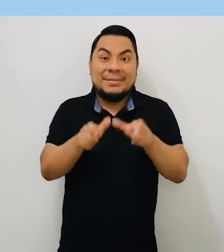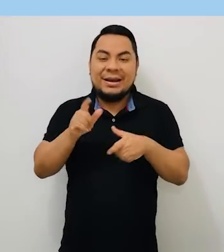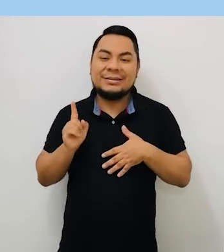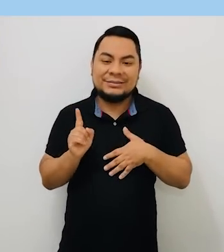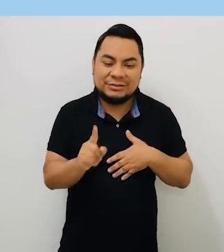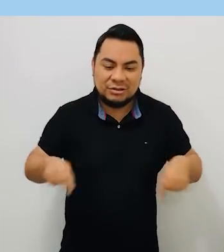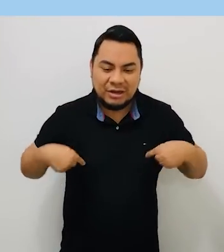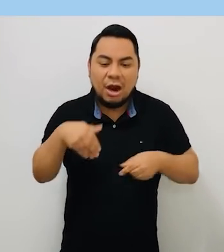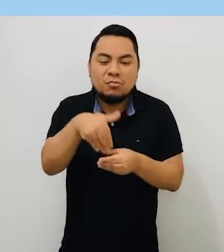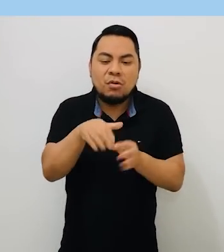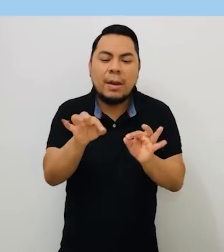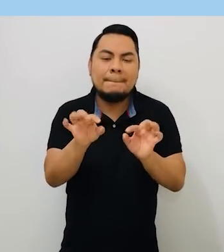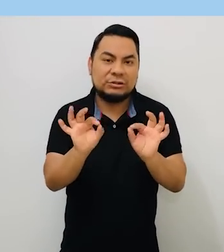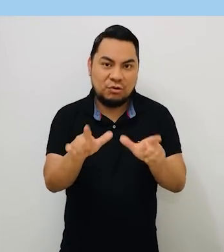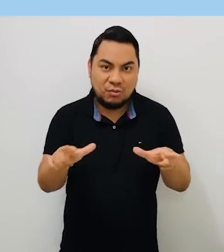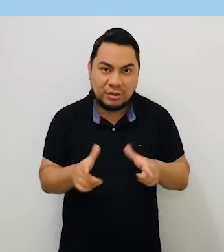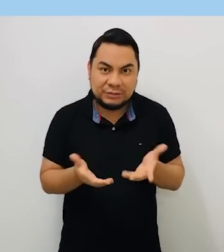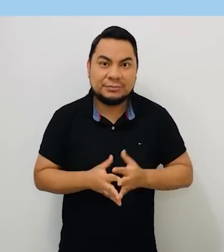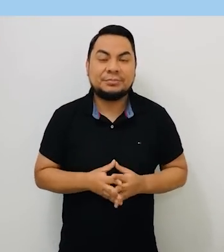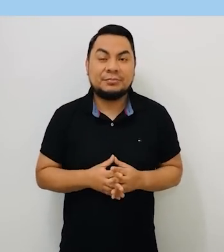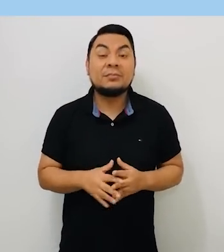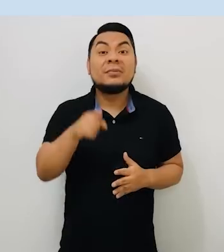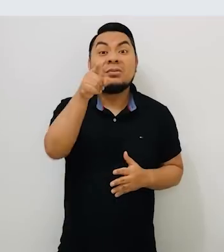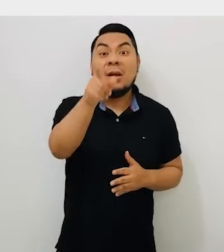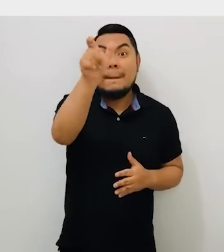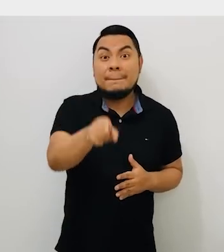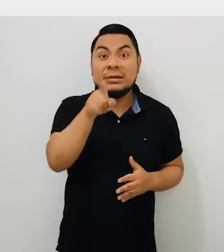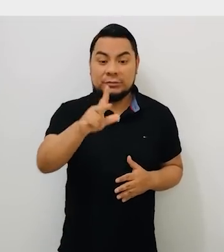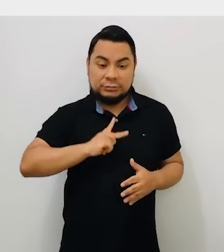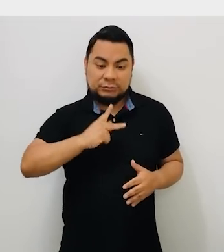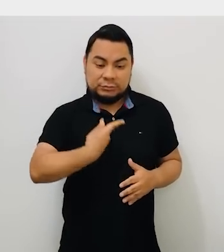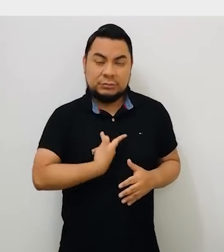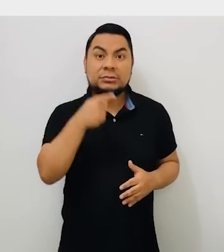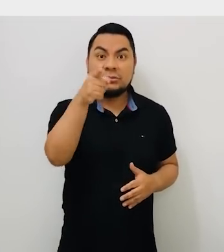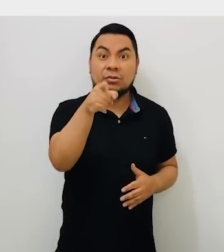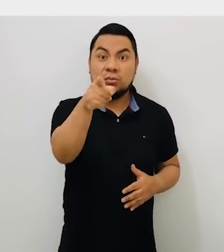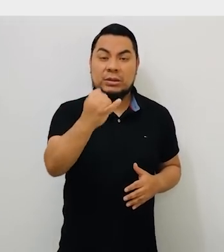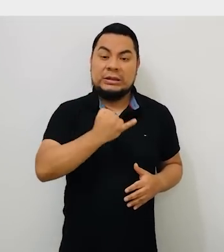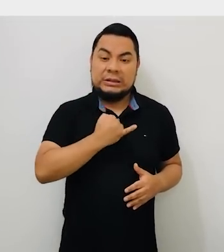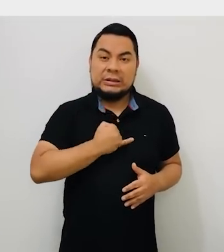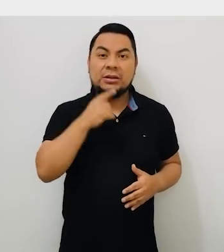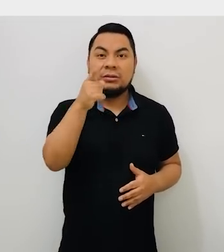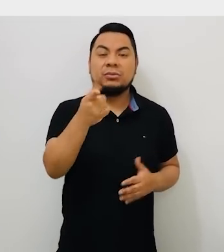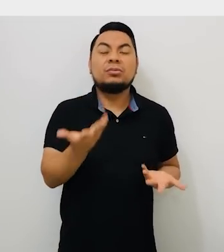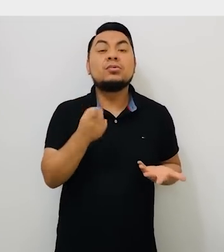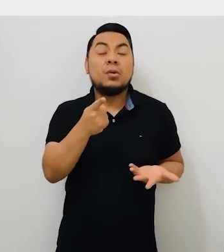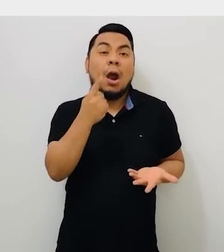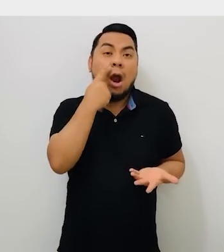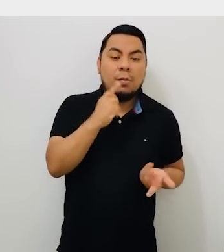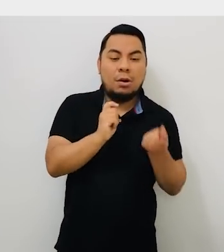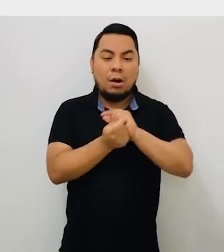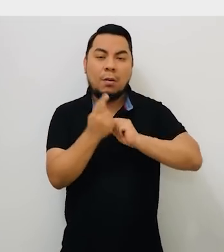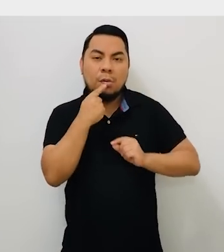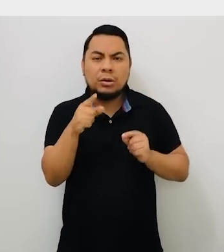para que esa persona pueda votar allí. Si eres una persona trans y tu identidad o